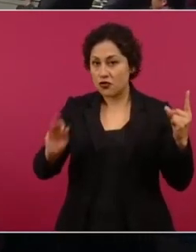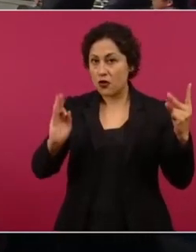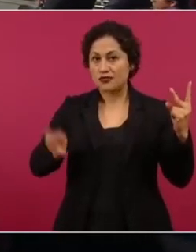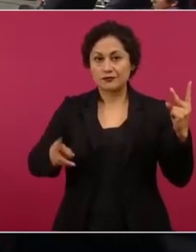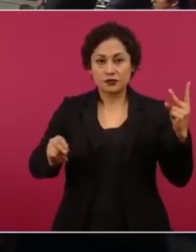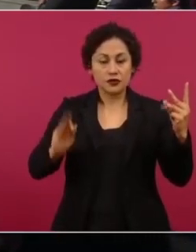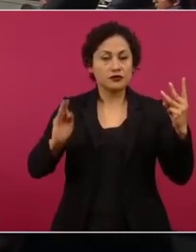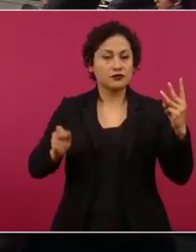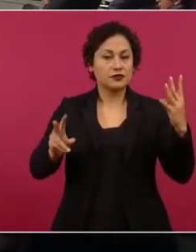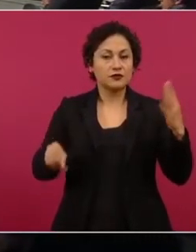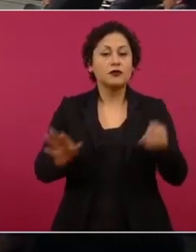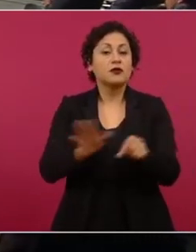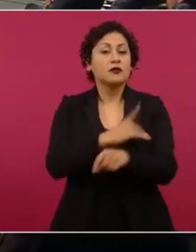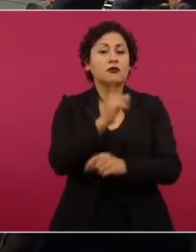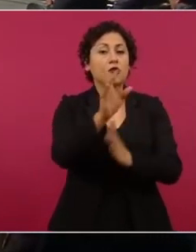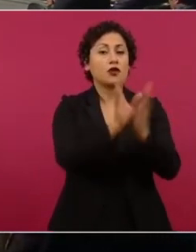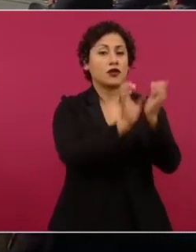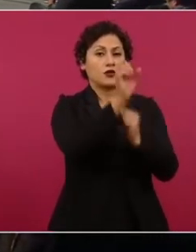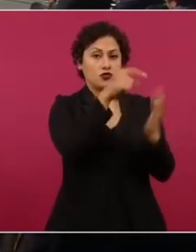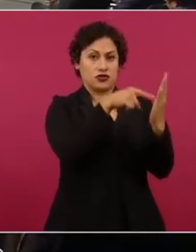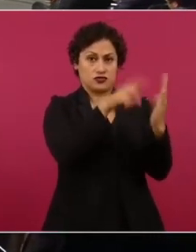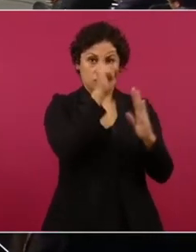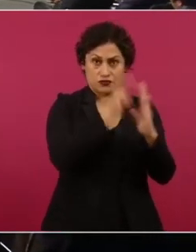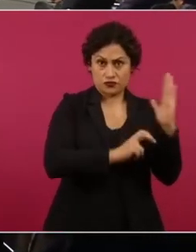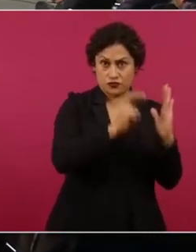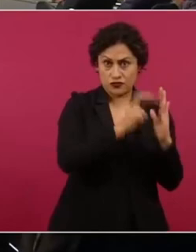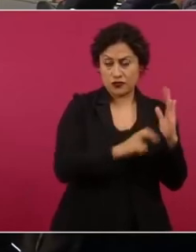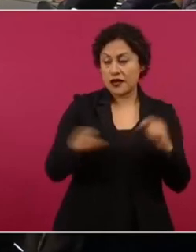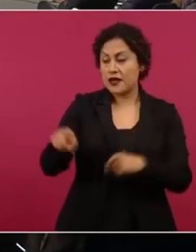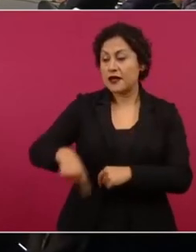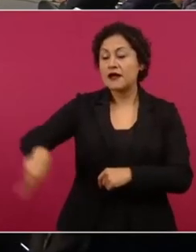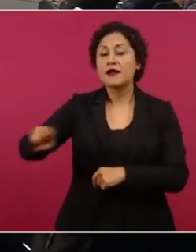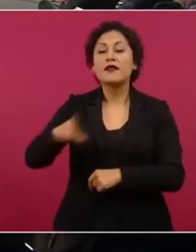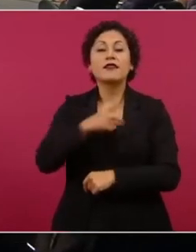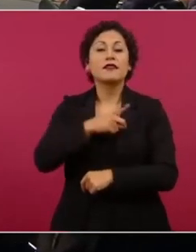dos terceras partes de los votos, votos,